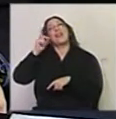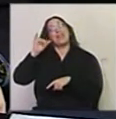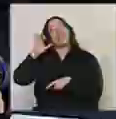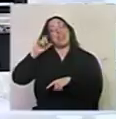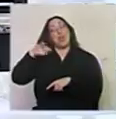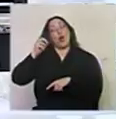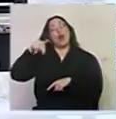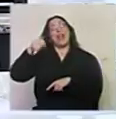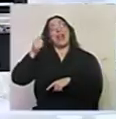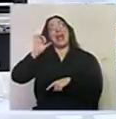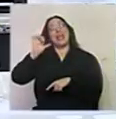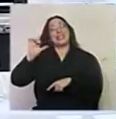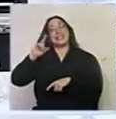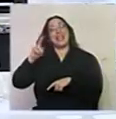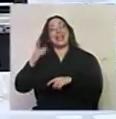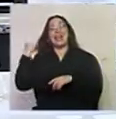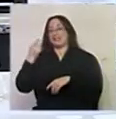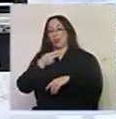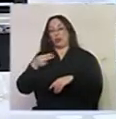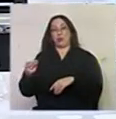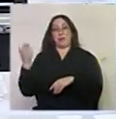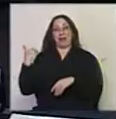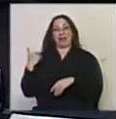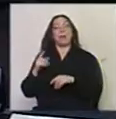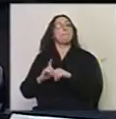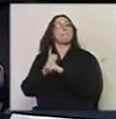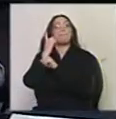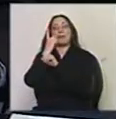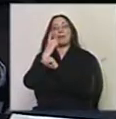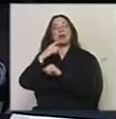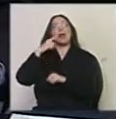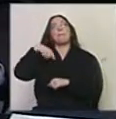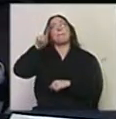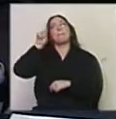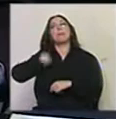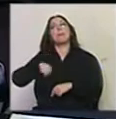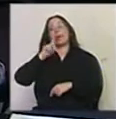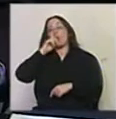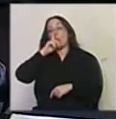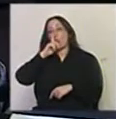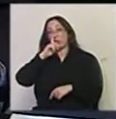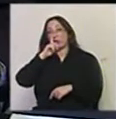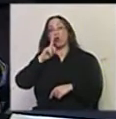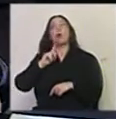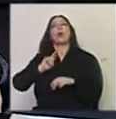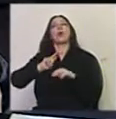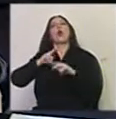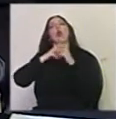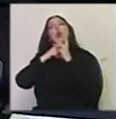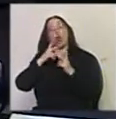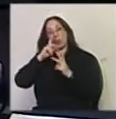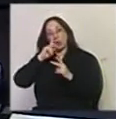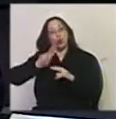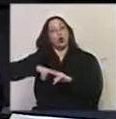¿qué ocurrió hace dos semanas atrás? fue el primero de enero exactamente el primero de junio perdón repetimos también el 2 de junio